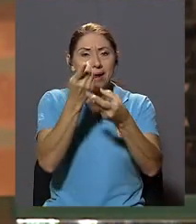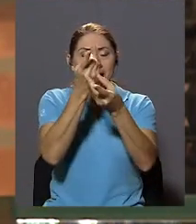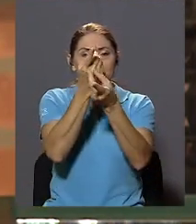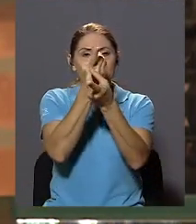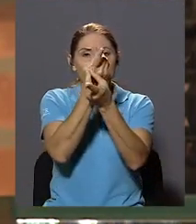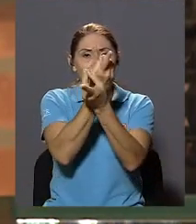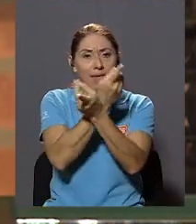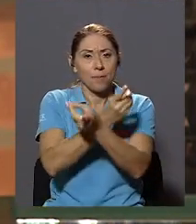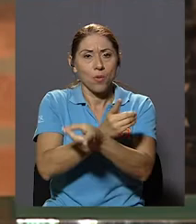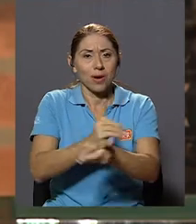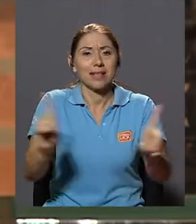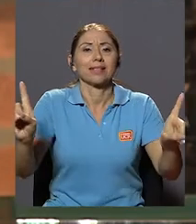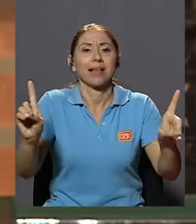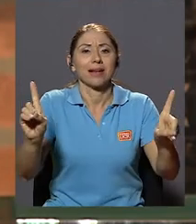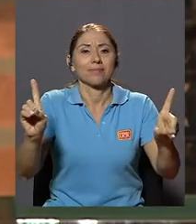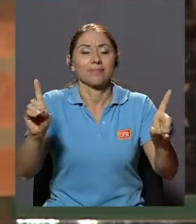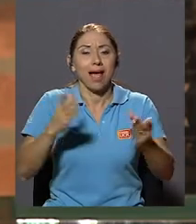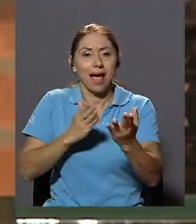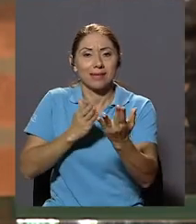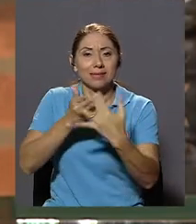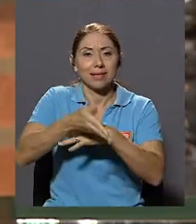acceso A la educación superior